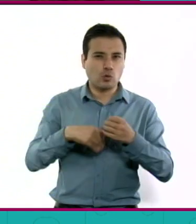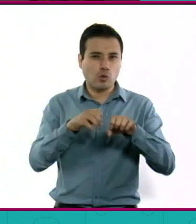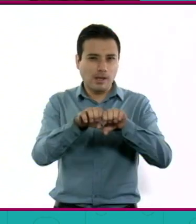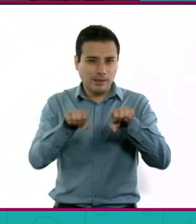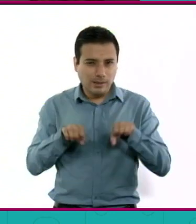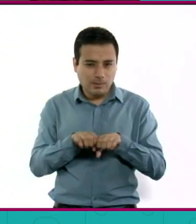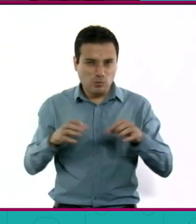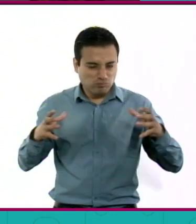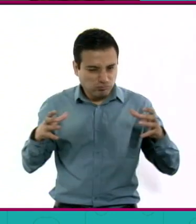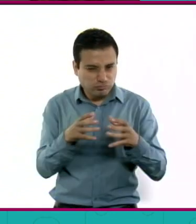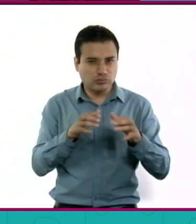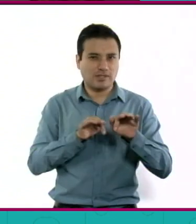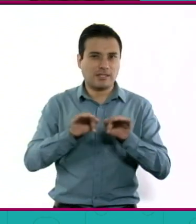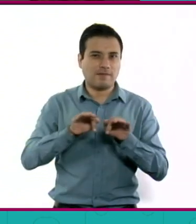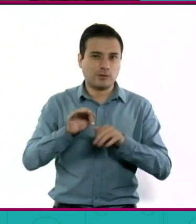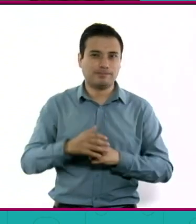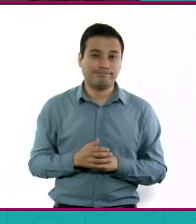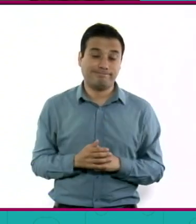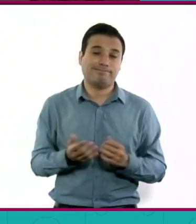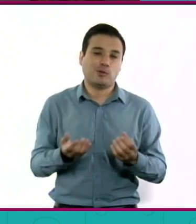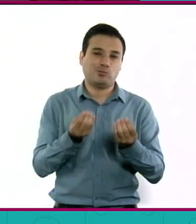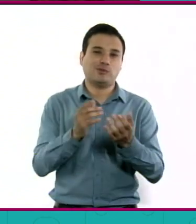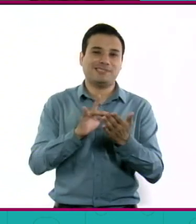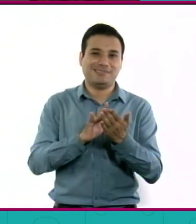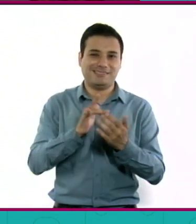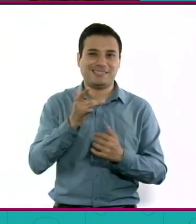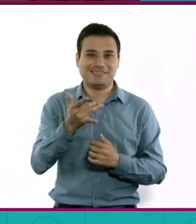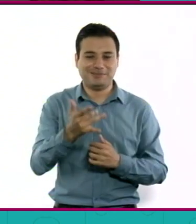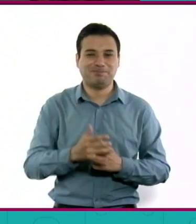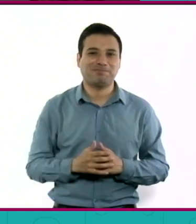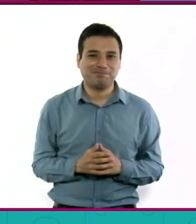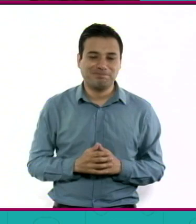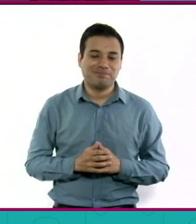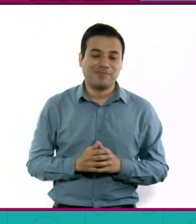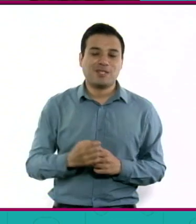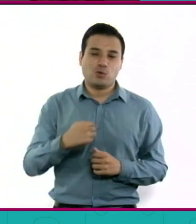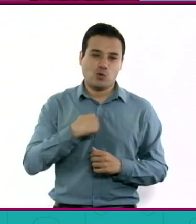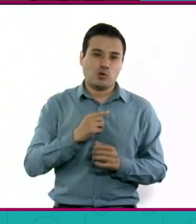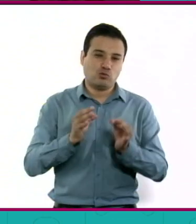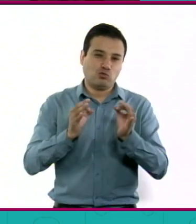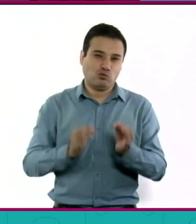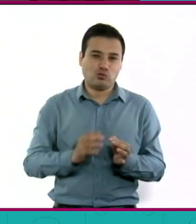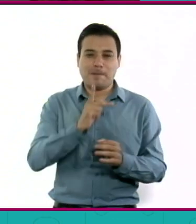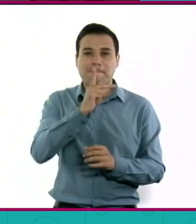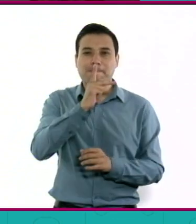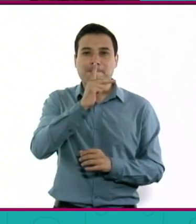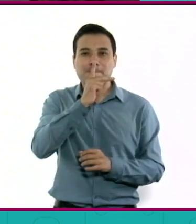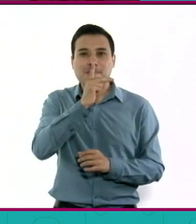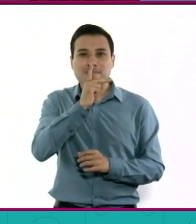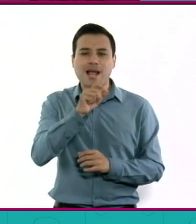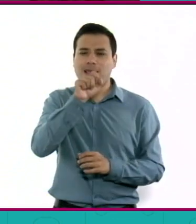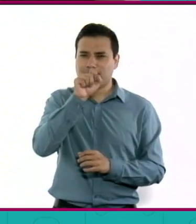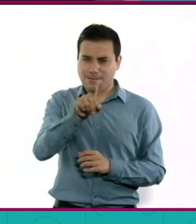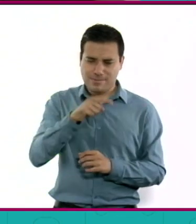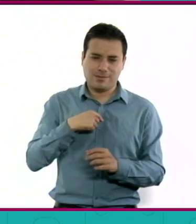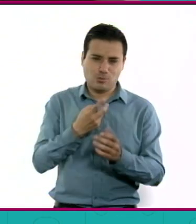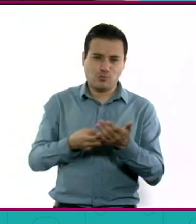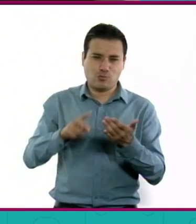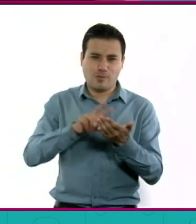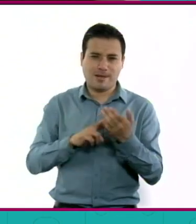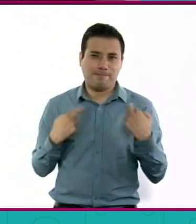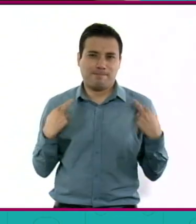y bueno, agradecerle yo como papá, también soy maestro, pero como papá, a